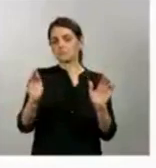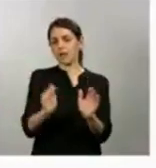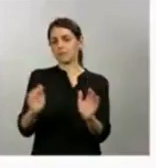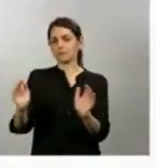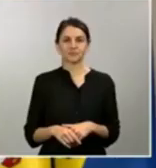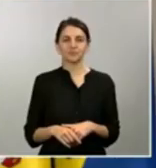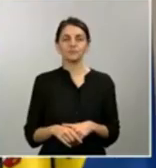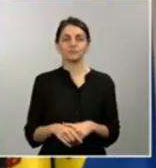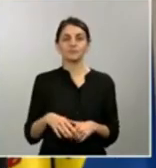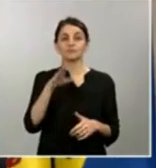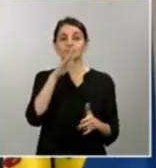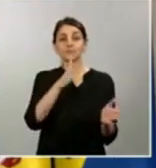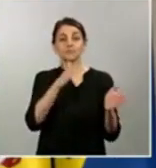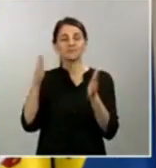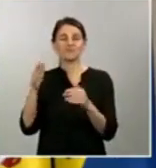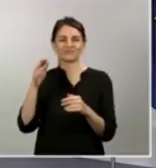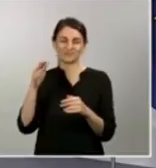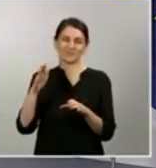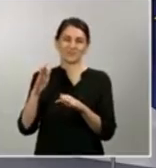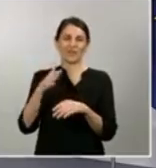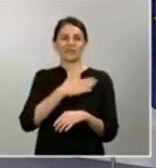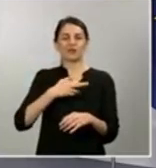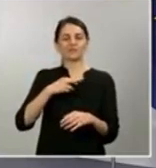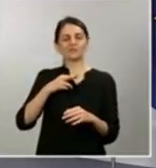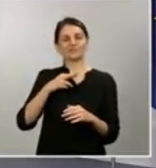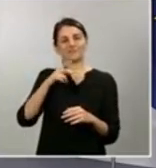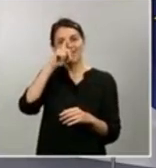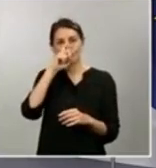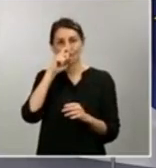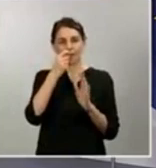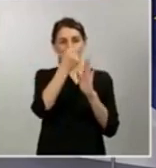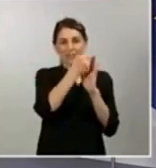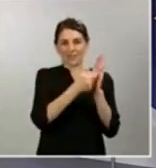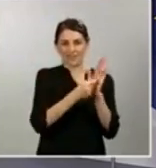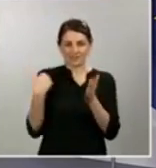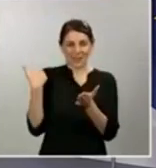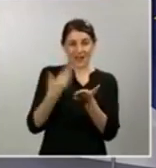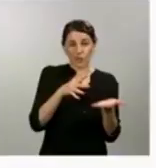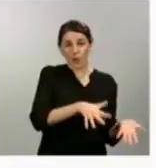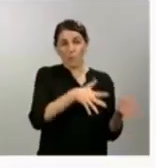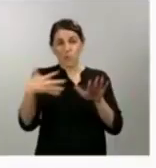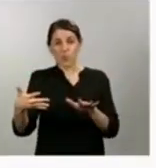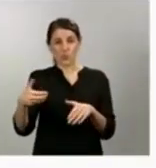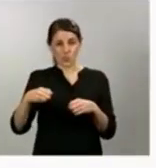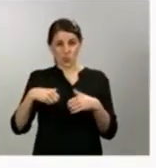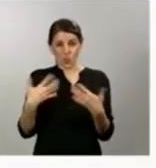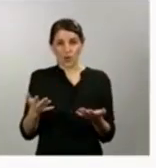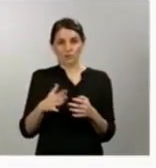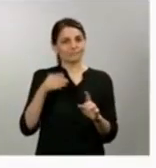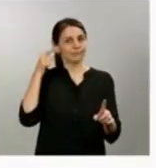Las medidas que se han venido adoptando en el ámbito del Ministerio para afrontar una situación tan